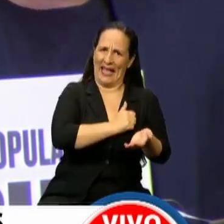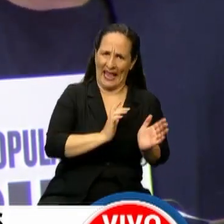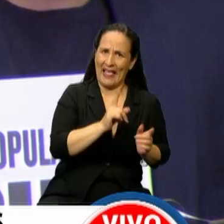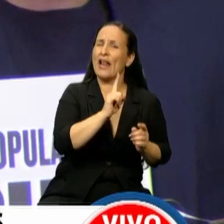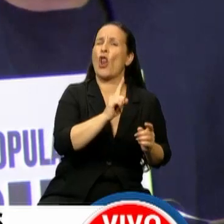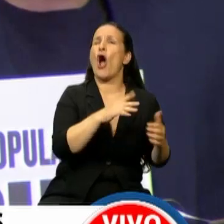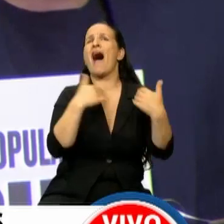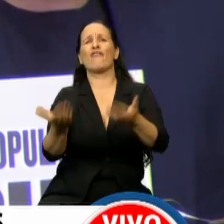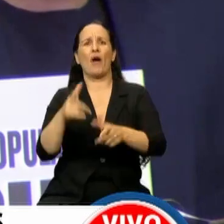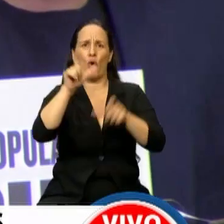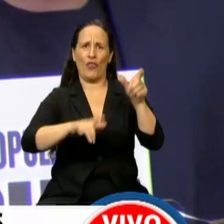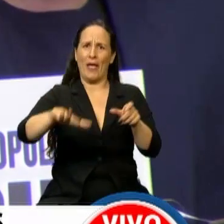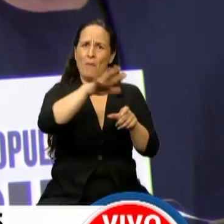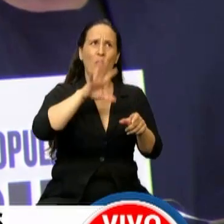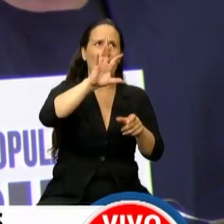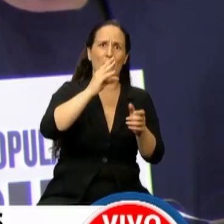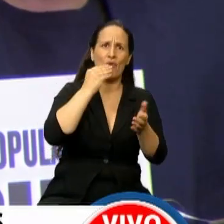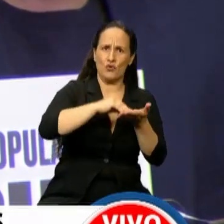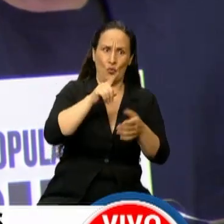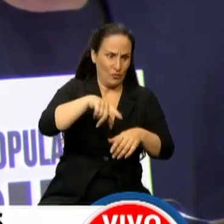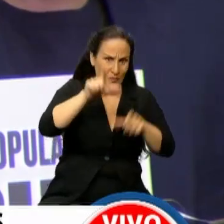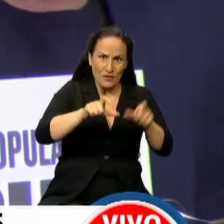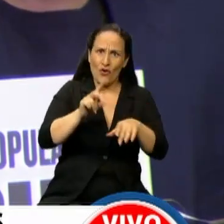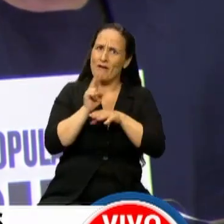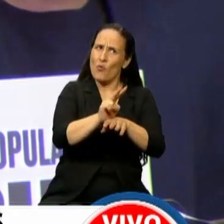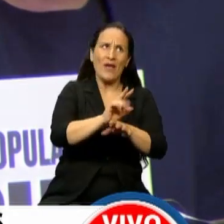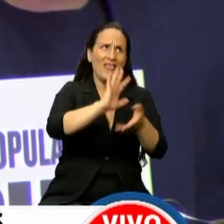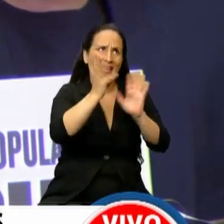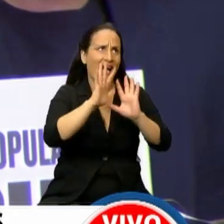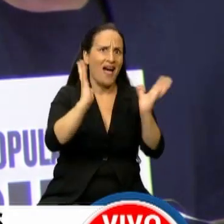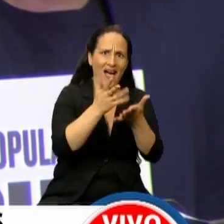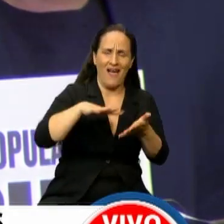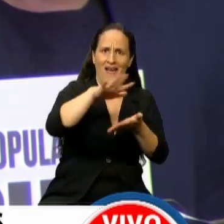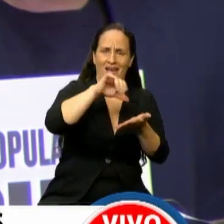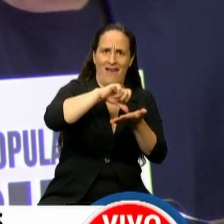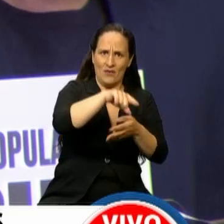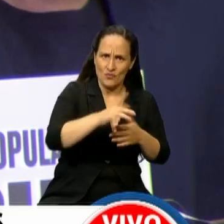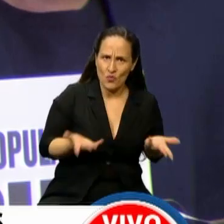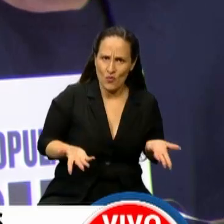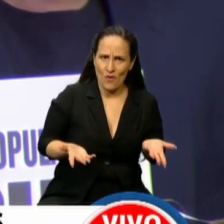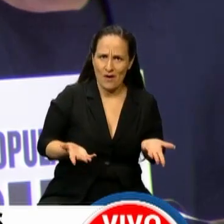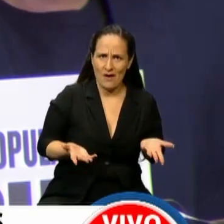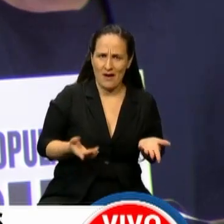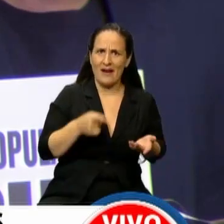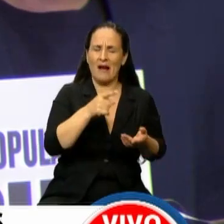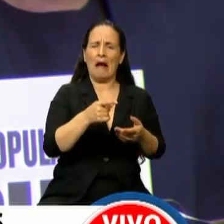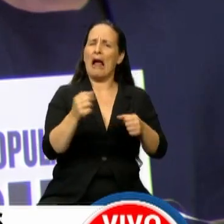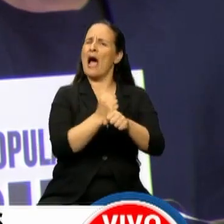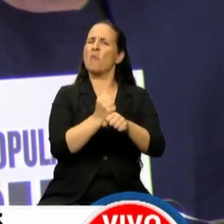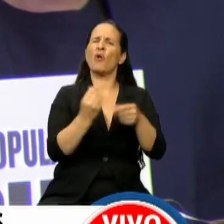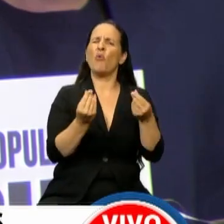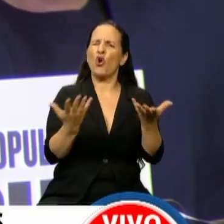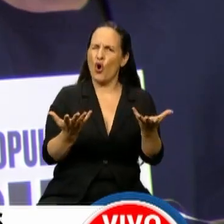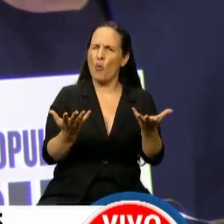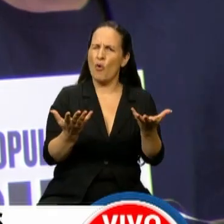beneficio de la población que defiende su ambiente. Es interesante mencionar cómo fue aprobado eso. Se aprobó